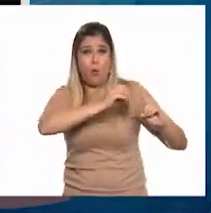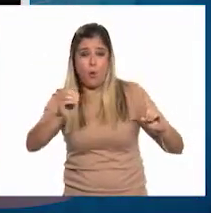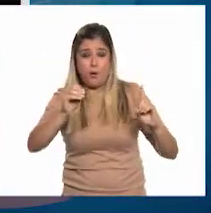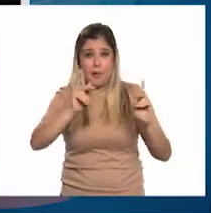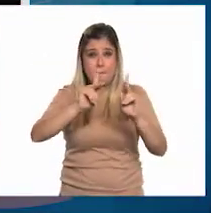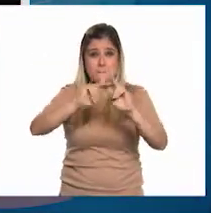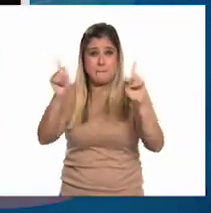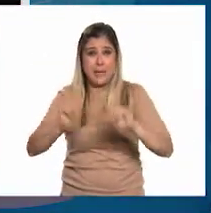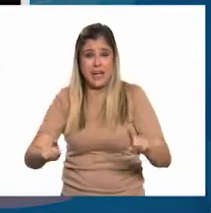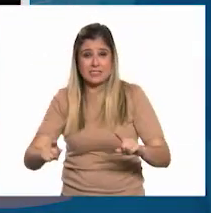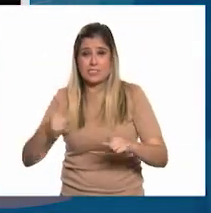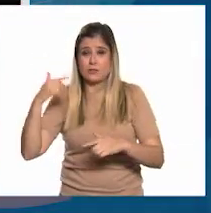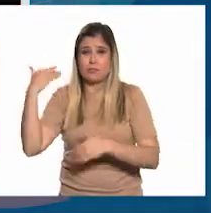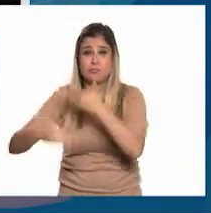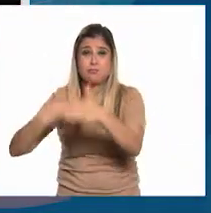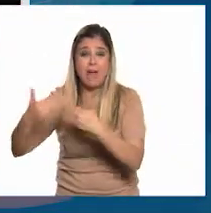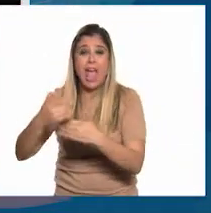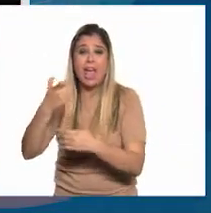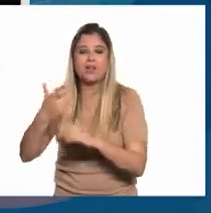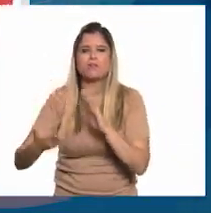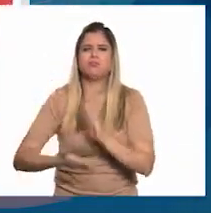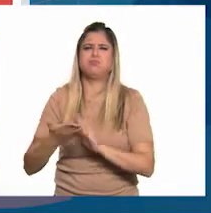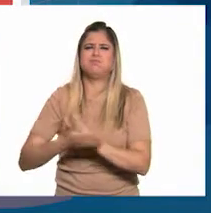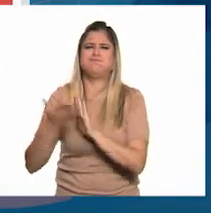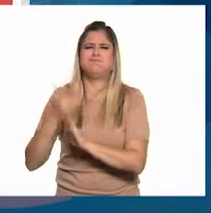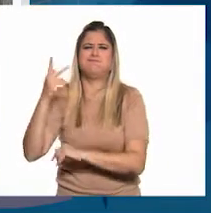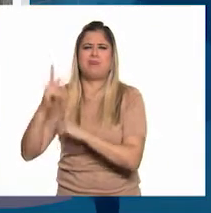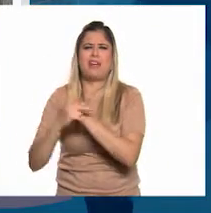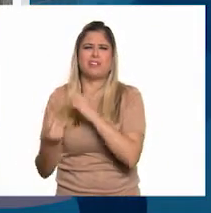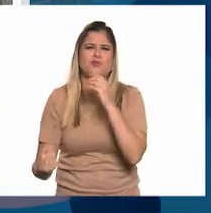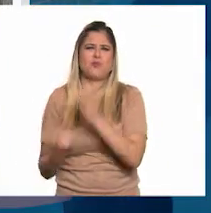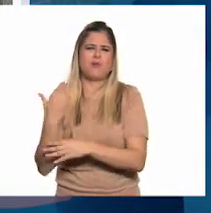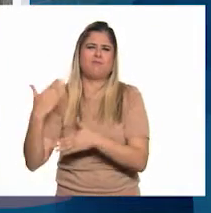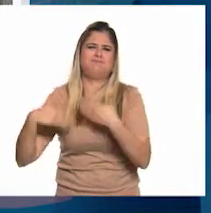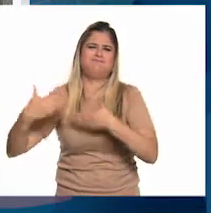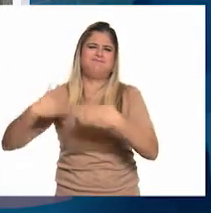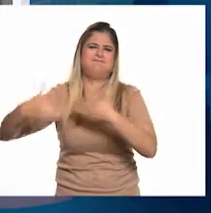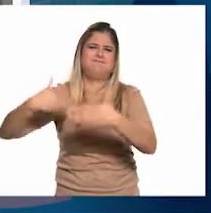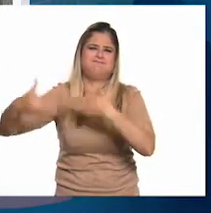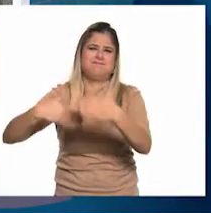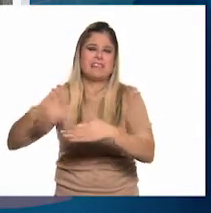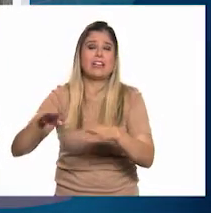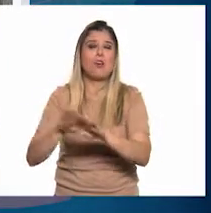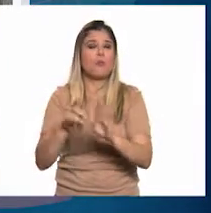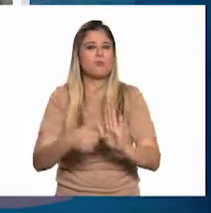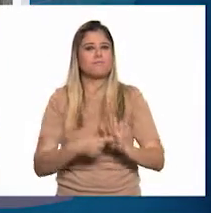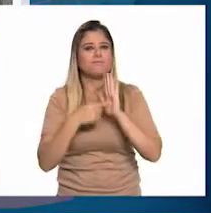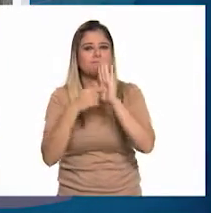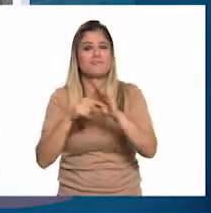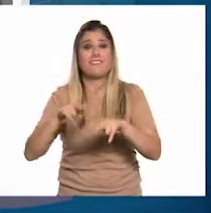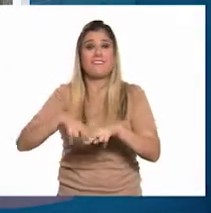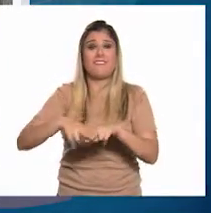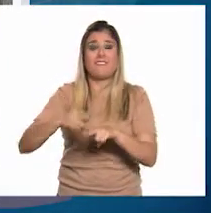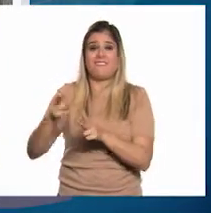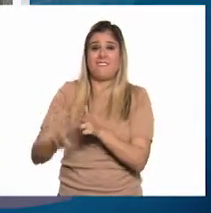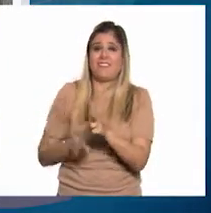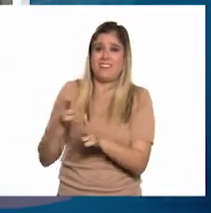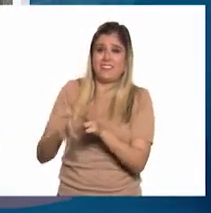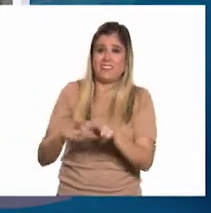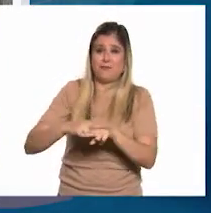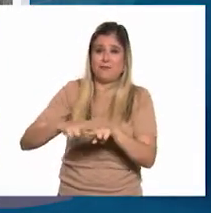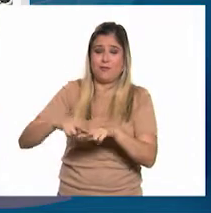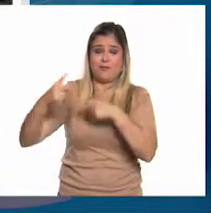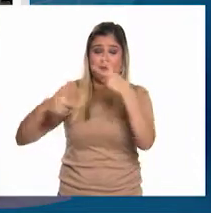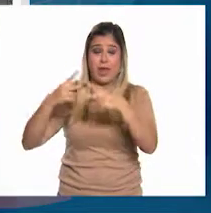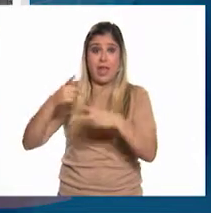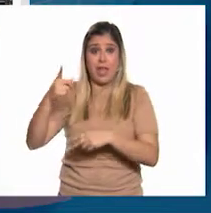que construyó un nuevo país. Y ese país se basó básicamente como símbolo en el ferrocarril. Cuando él llegó